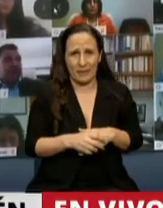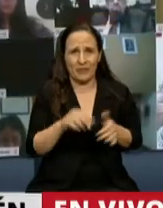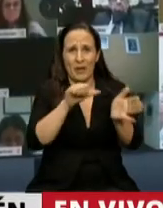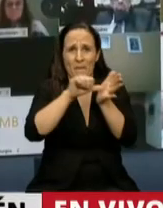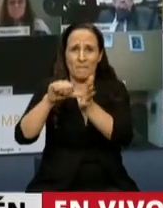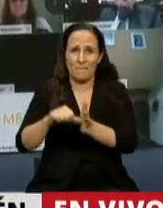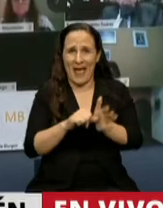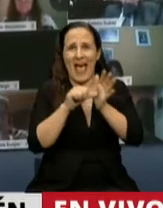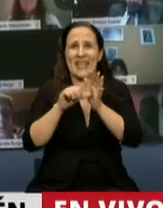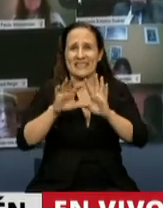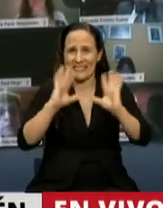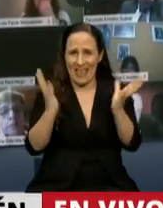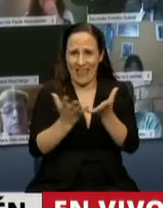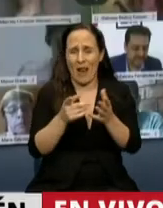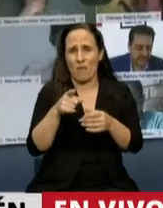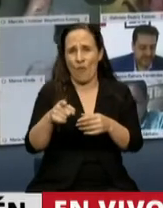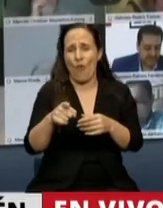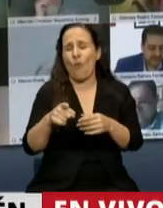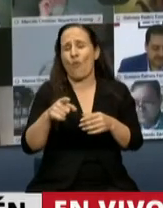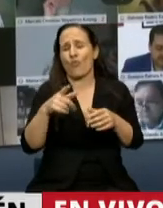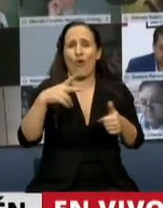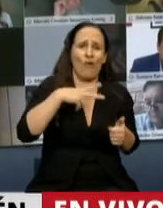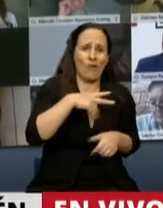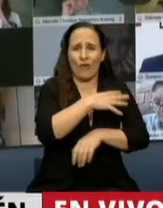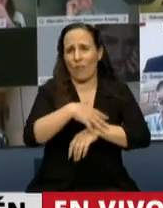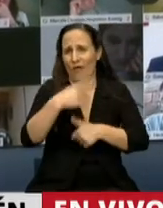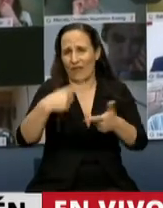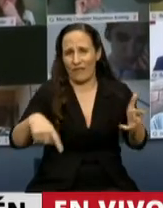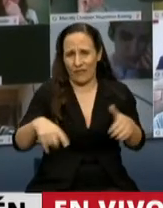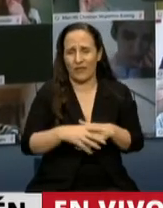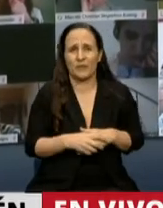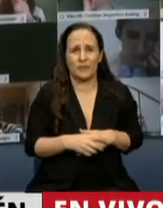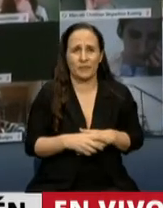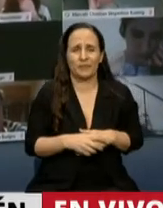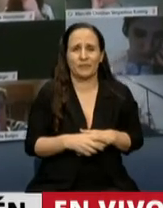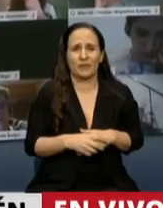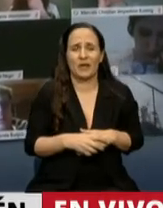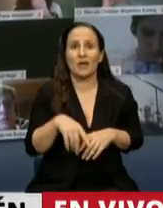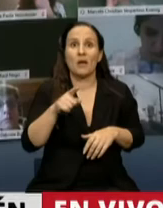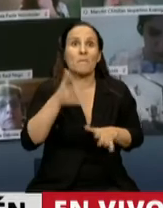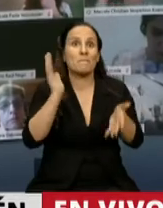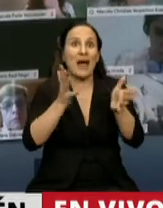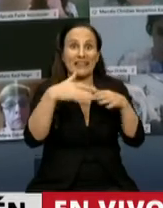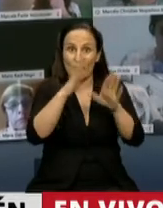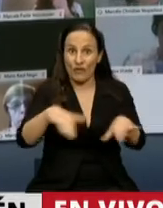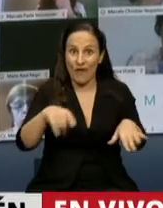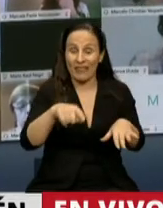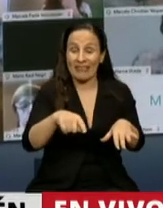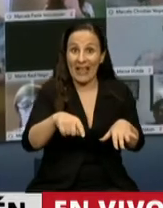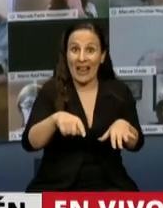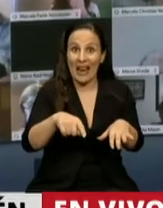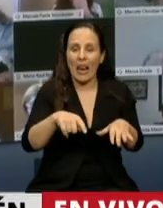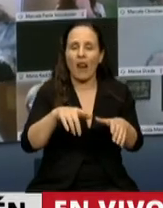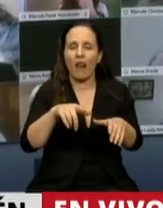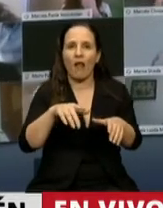y a todas las clases sociales. Gracias a los cambios recientes que tuvo el encuadre del maltrato infantil por